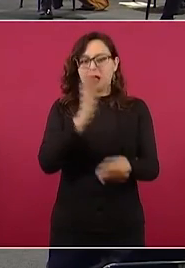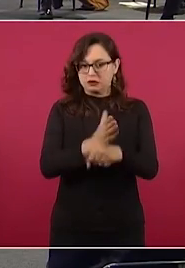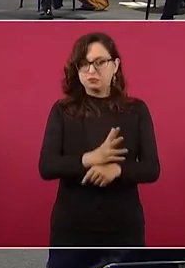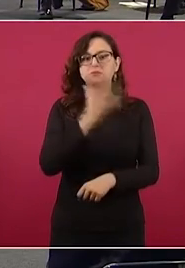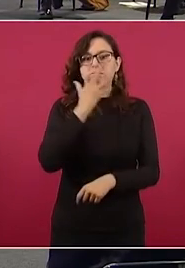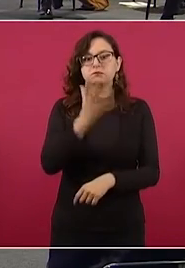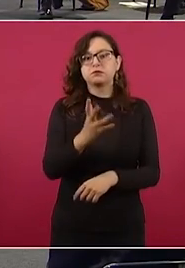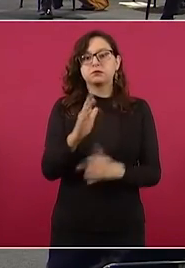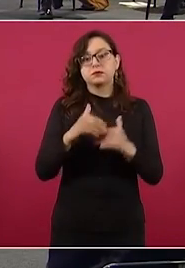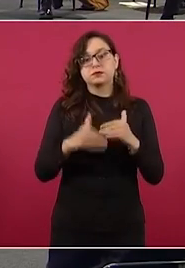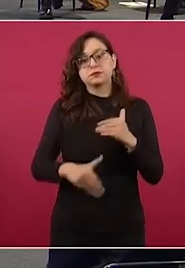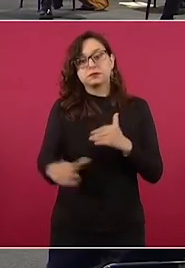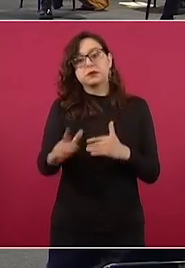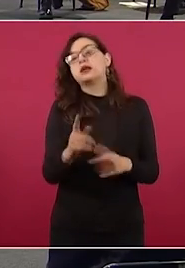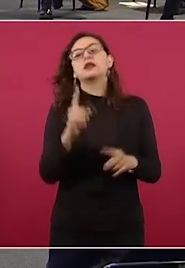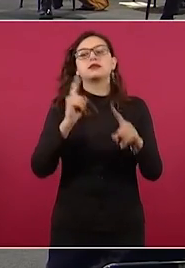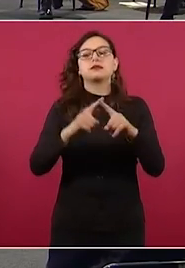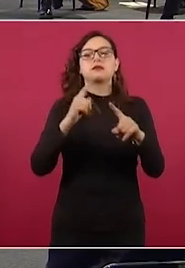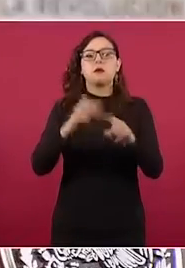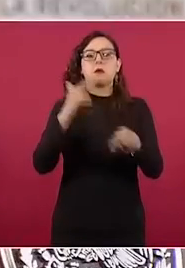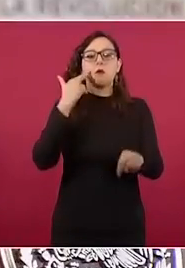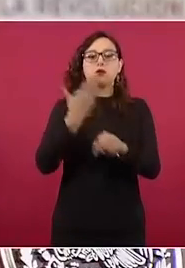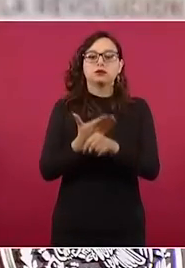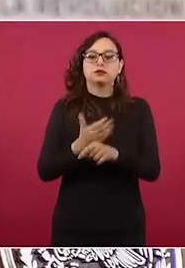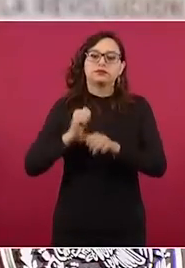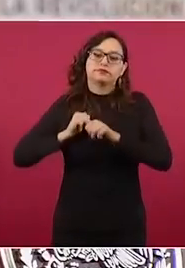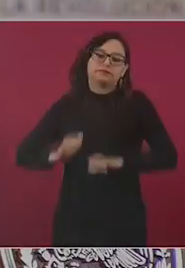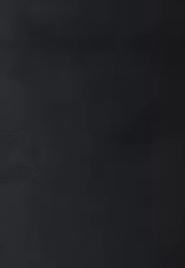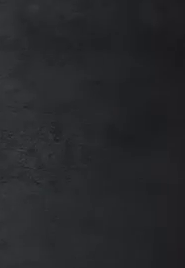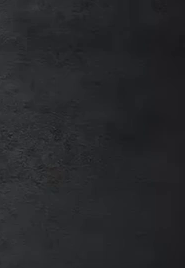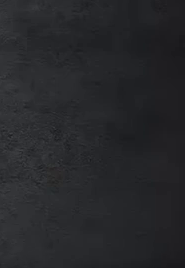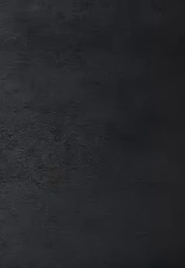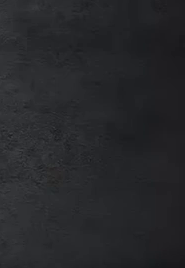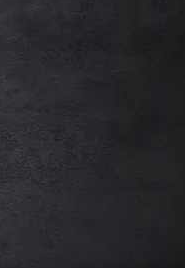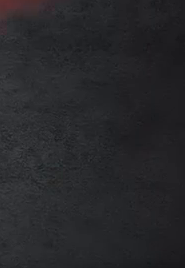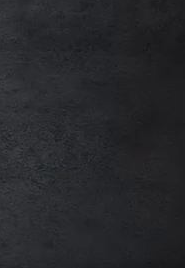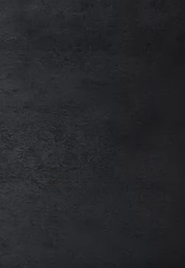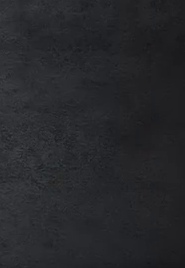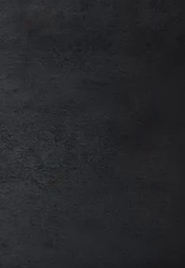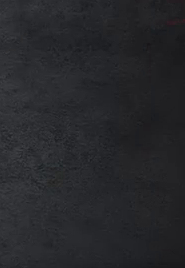Pero corresponde a las autoridades atenderlo, resolverlo.